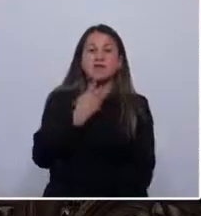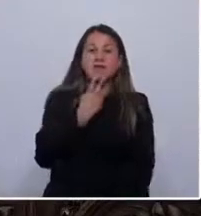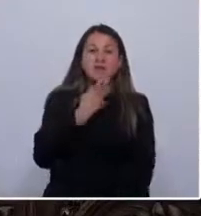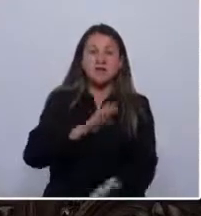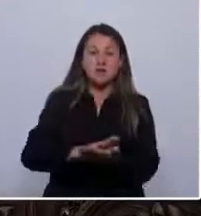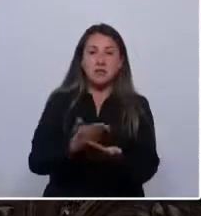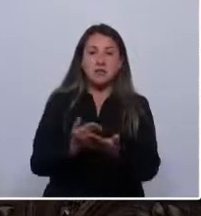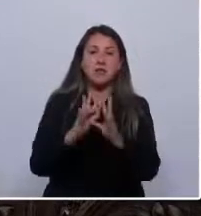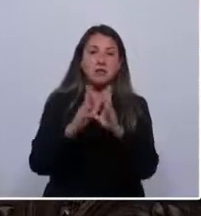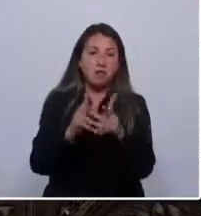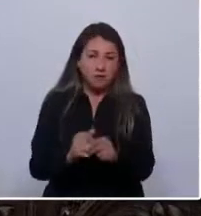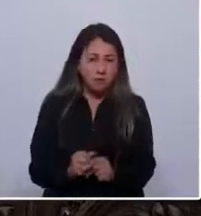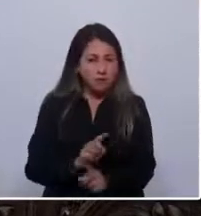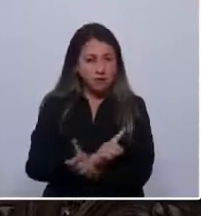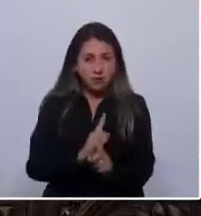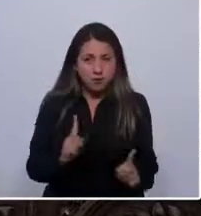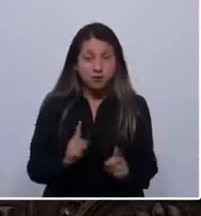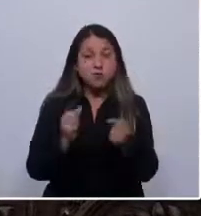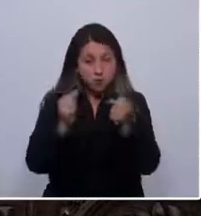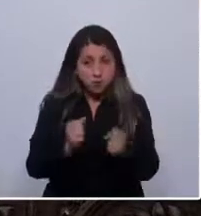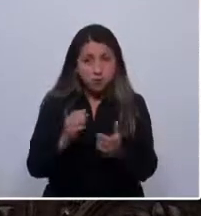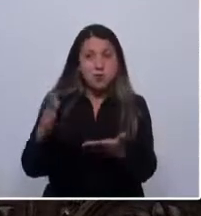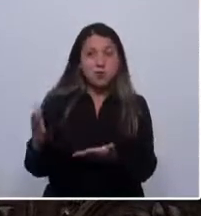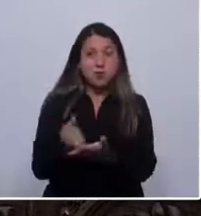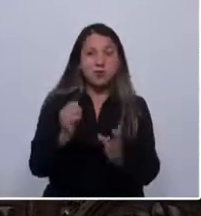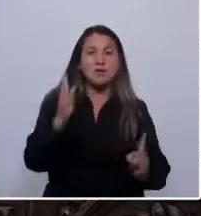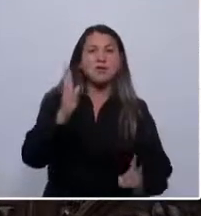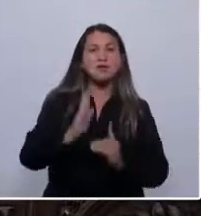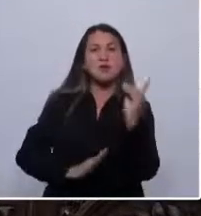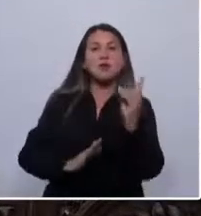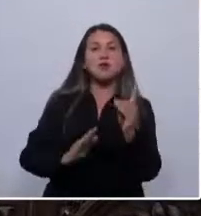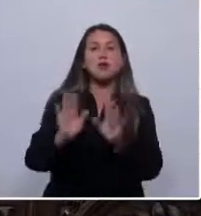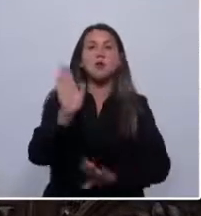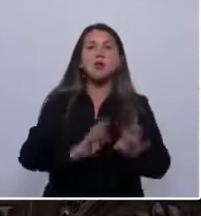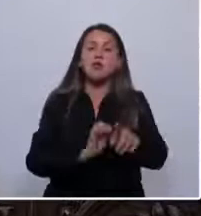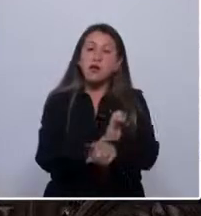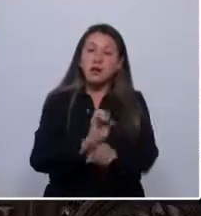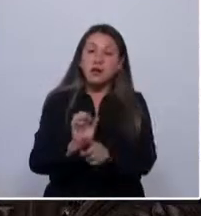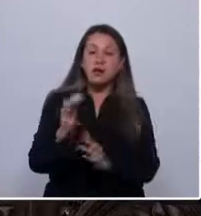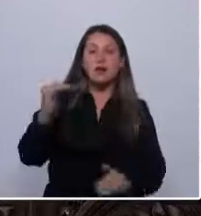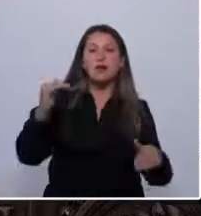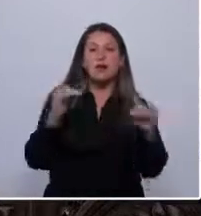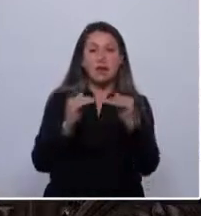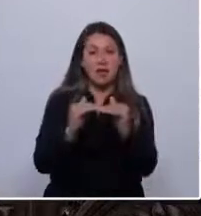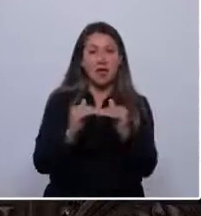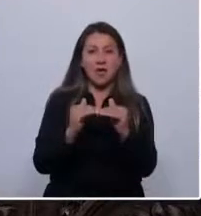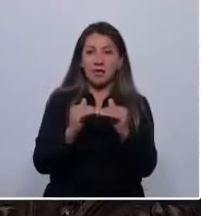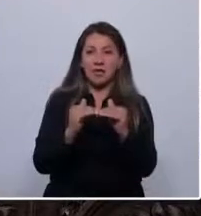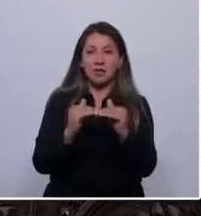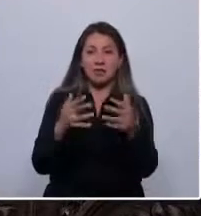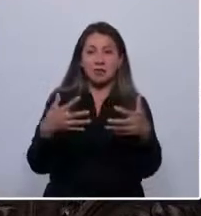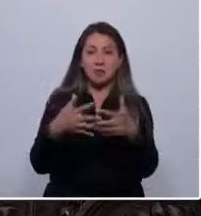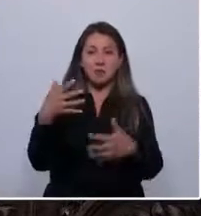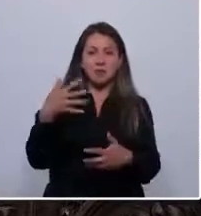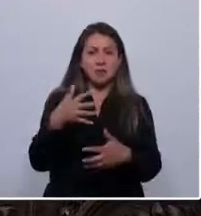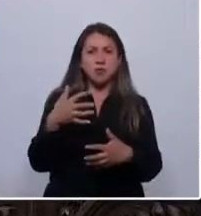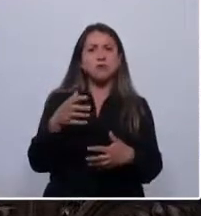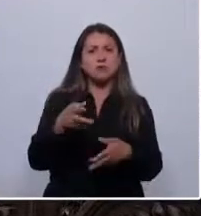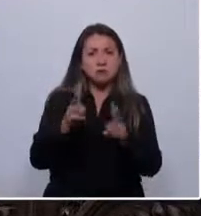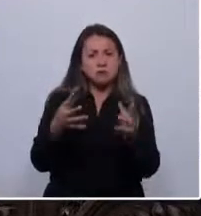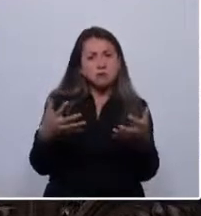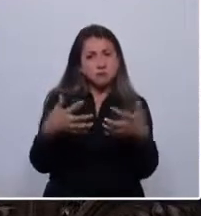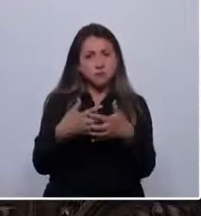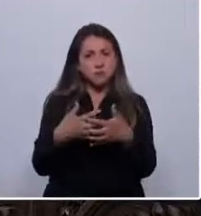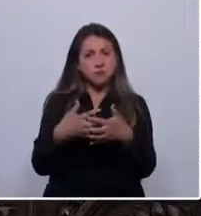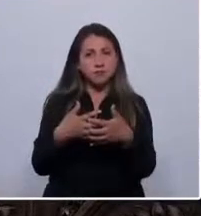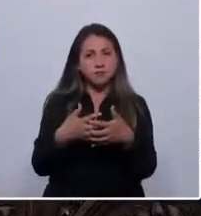de las familias. Eso es posible. Desarrollo, sustentabilidad y equidad no son incompatibles. Y a eso debemos apuntar en